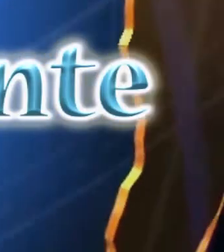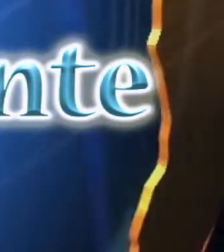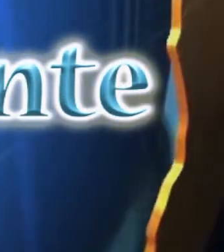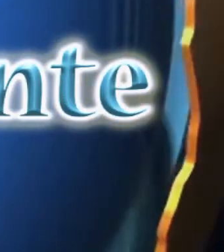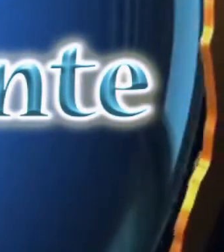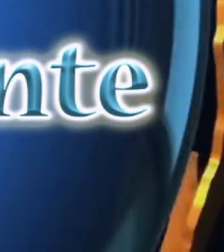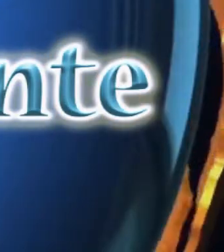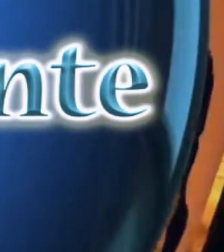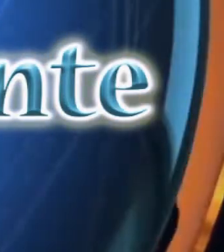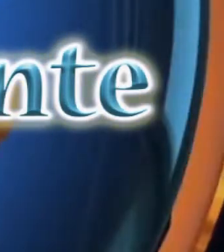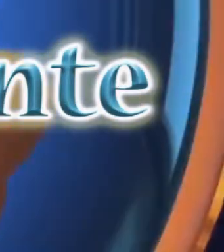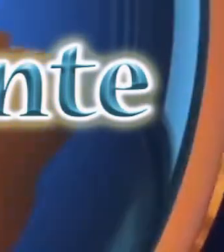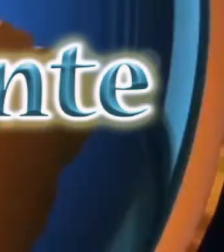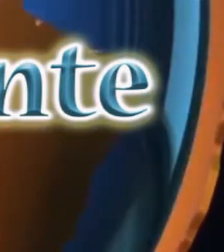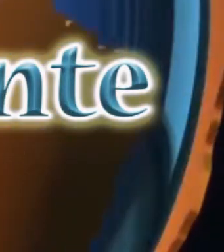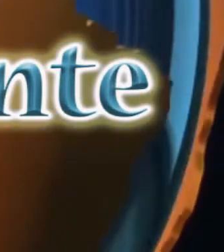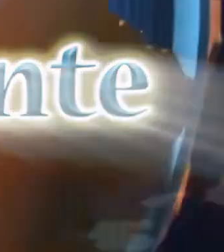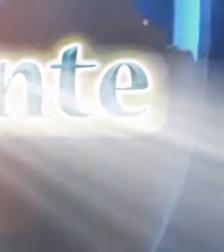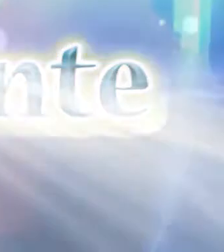Noticiero El Vigilante